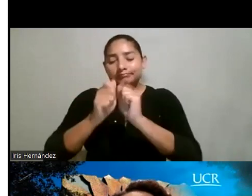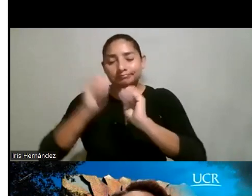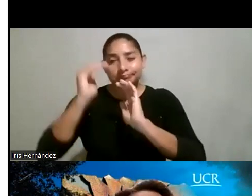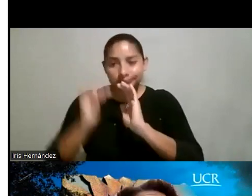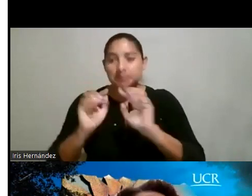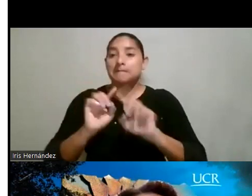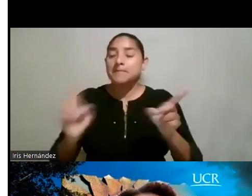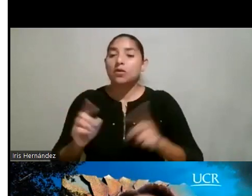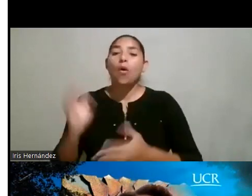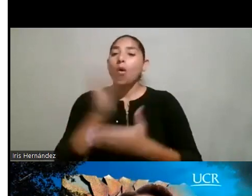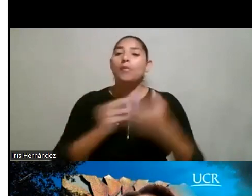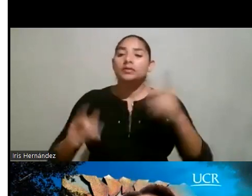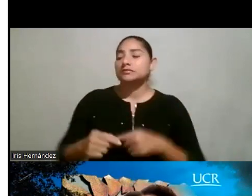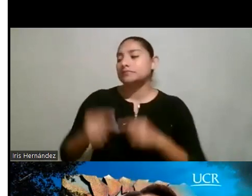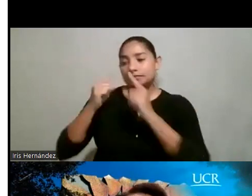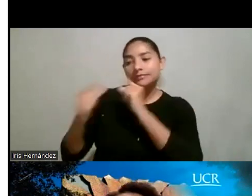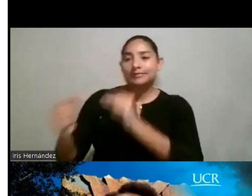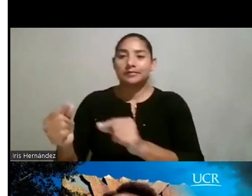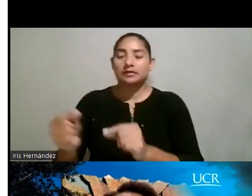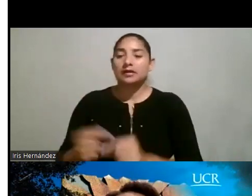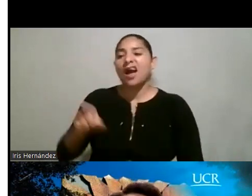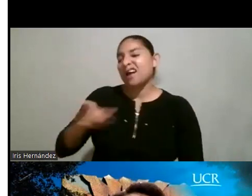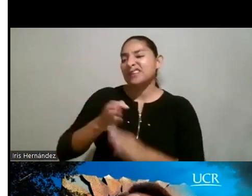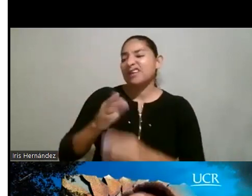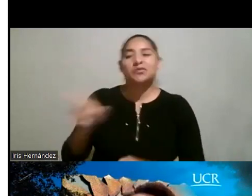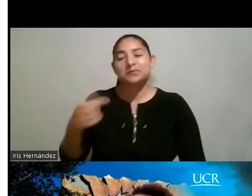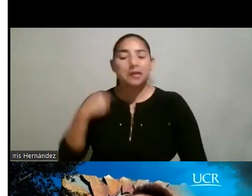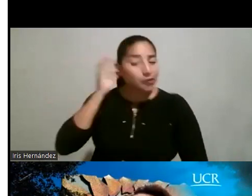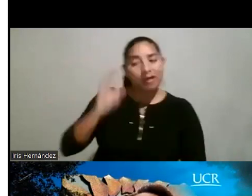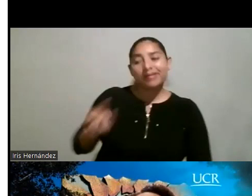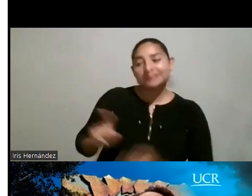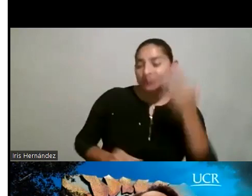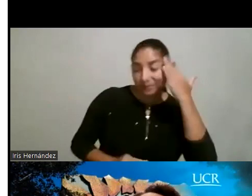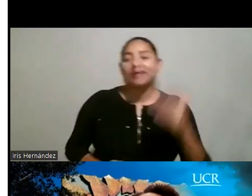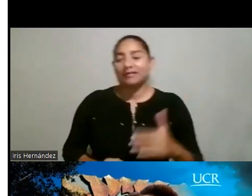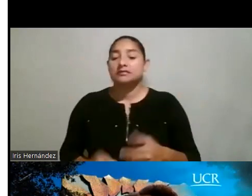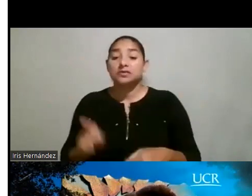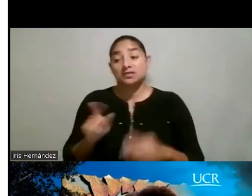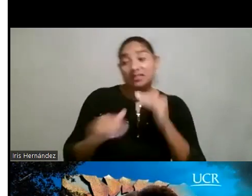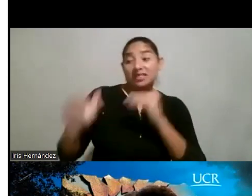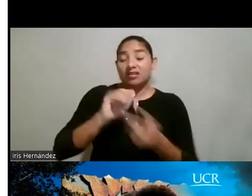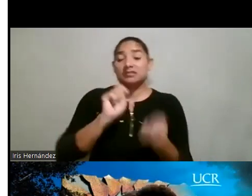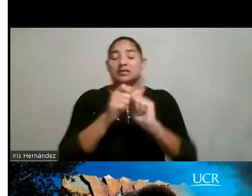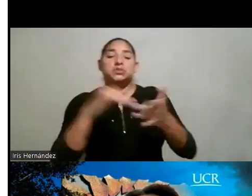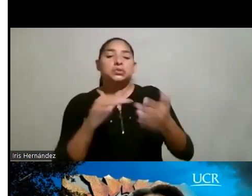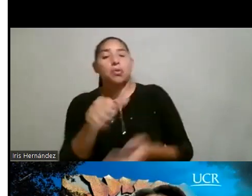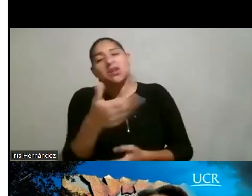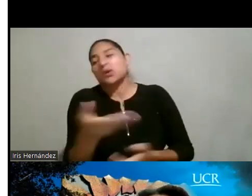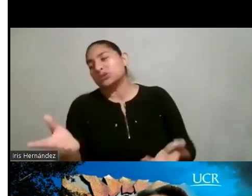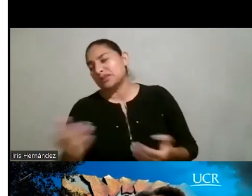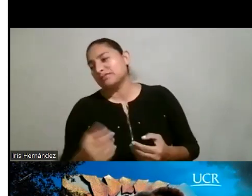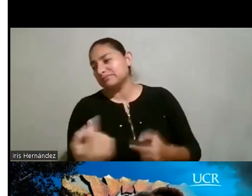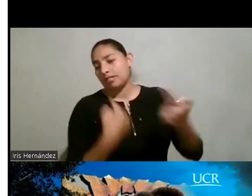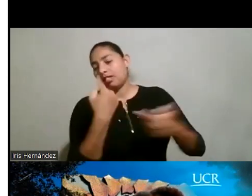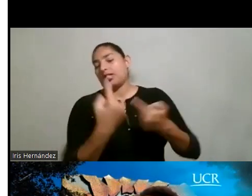alguien que haga algún comentario como, no, esta carrera no es para mujeres, o es que ustedes deberían estar estudiando otra cosa, ¿verdad? Y esto